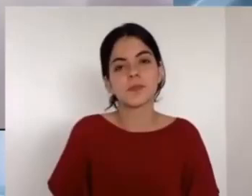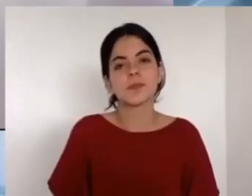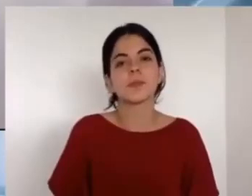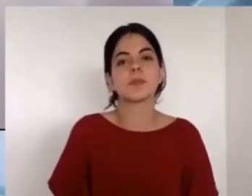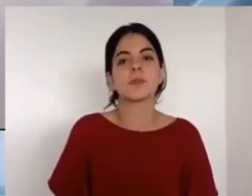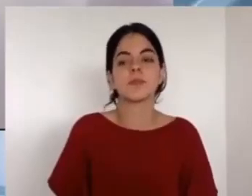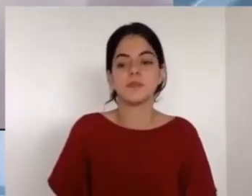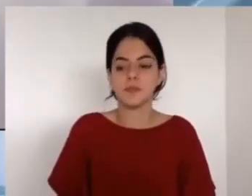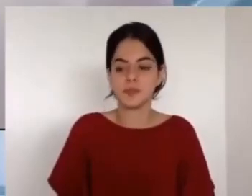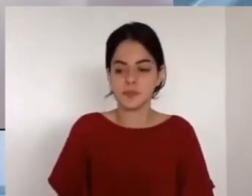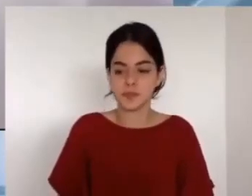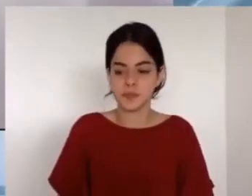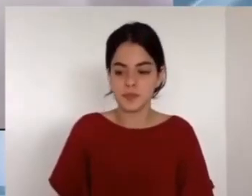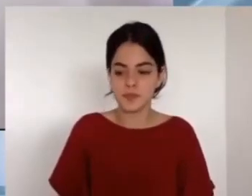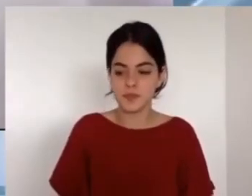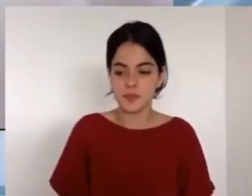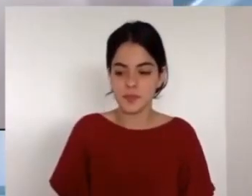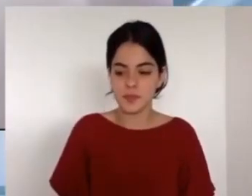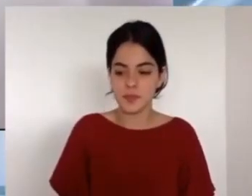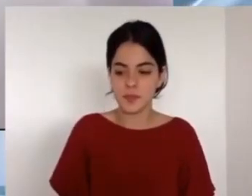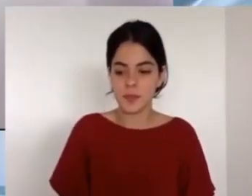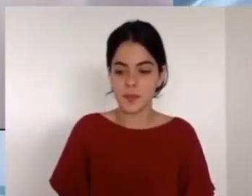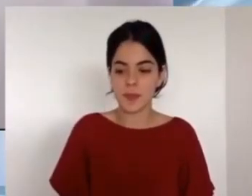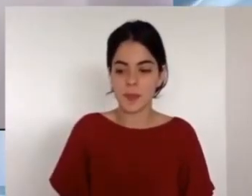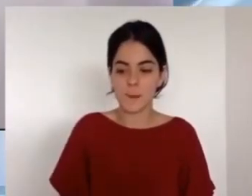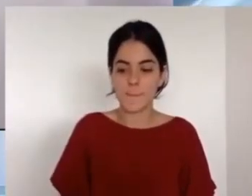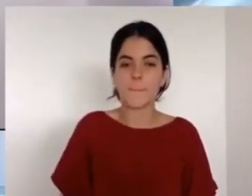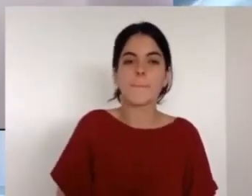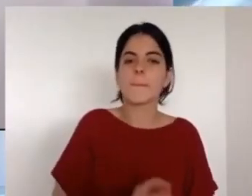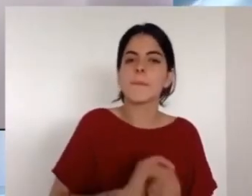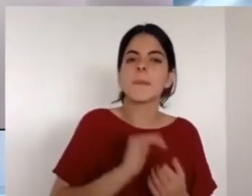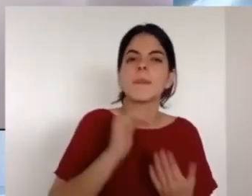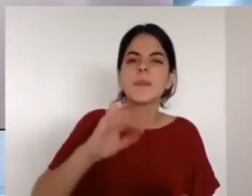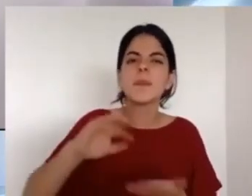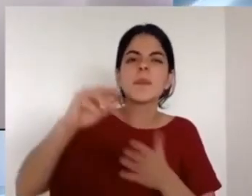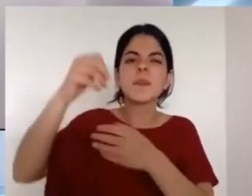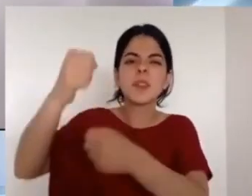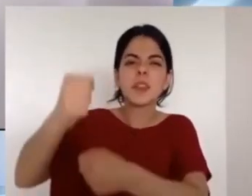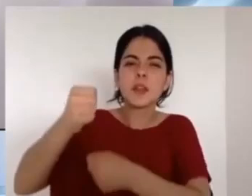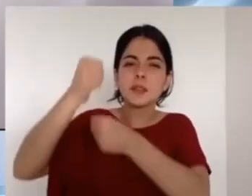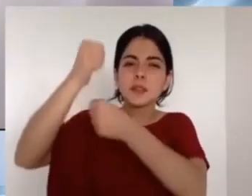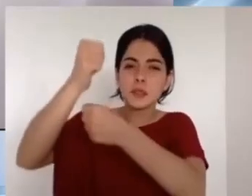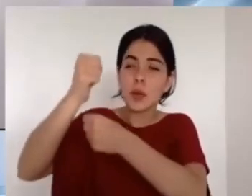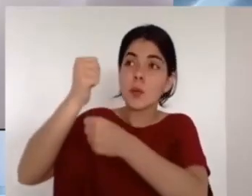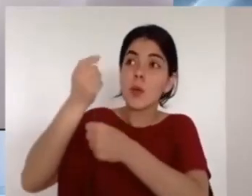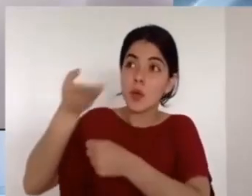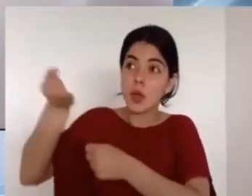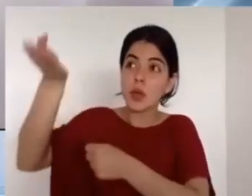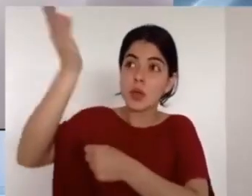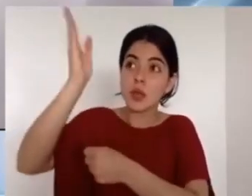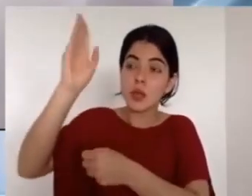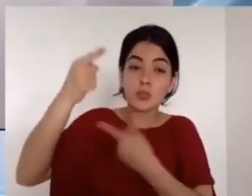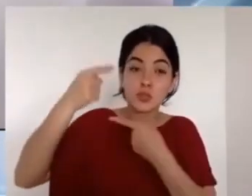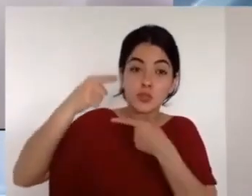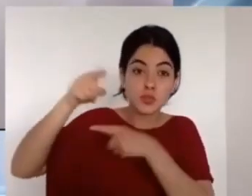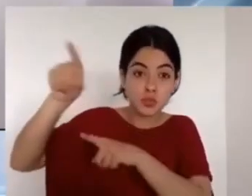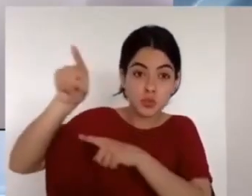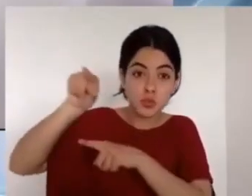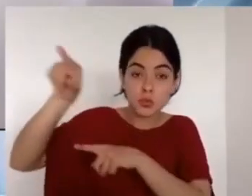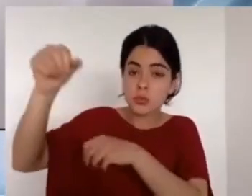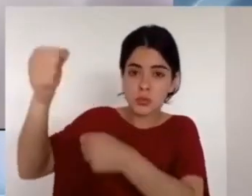representa ese poder? Pues ese poder está